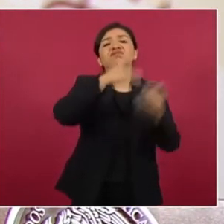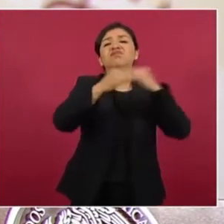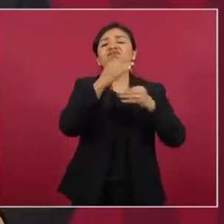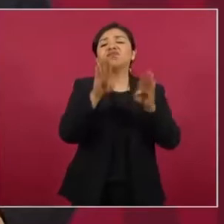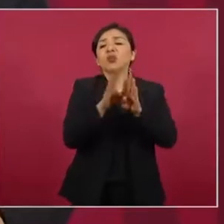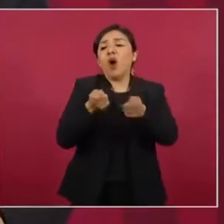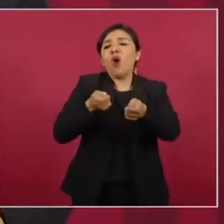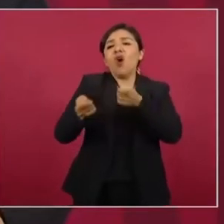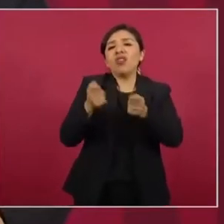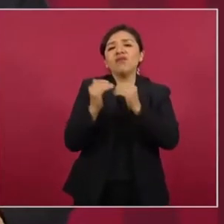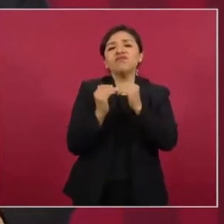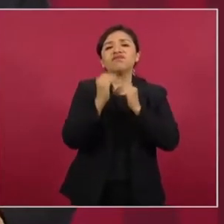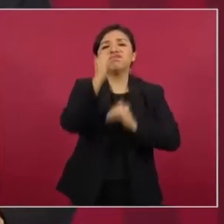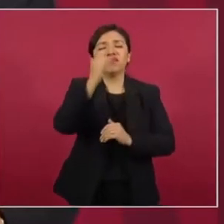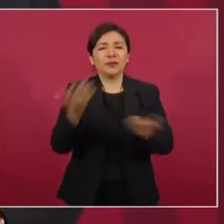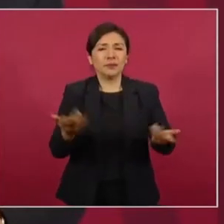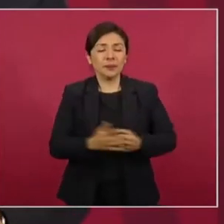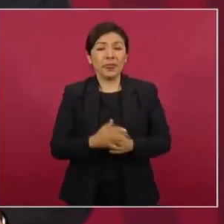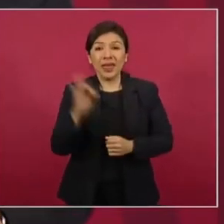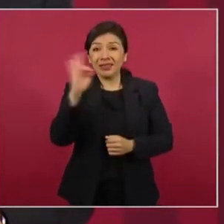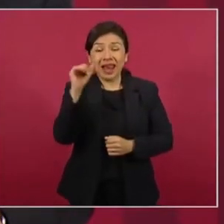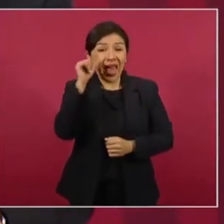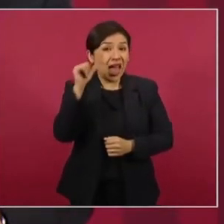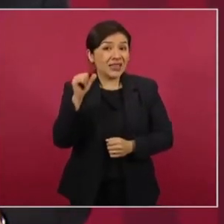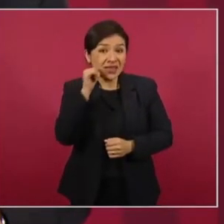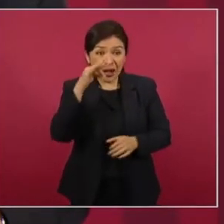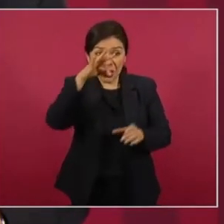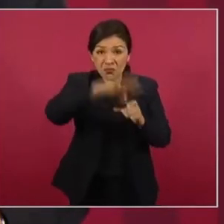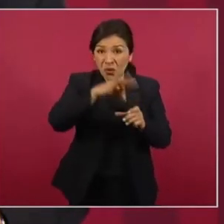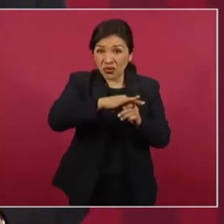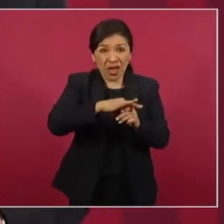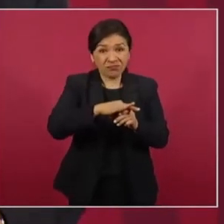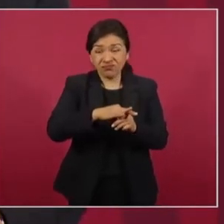Si no se hubiese logrado lo de ayer,